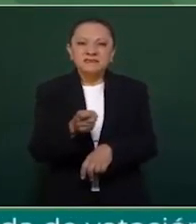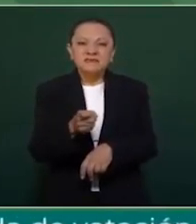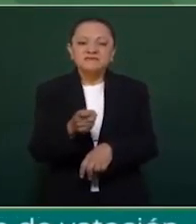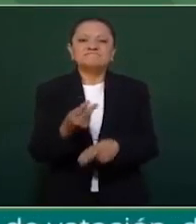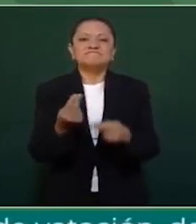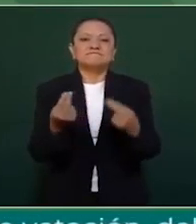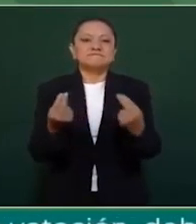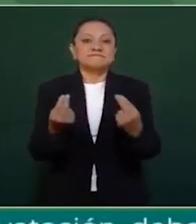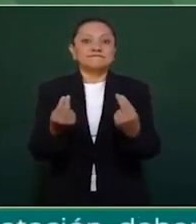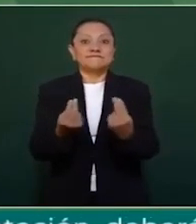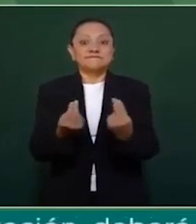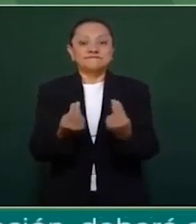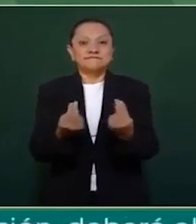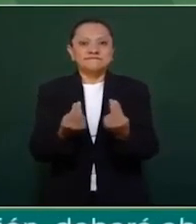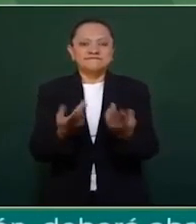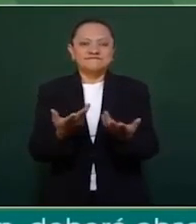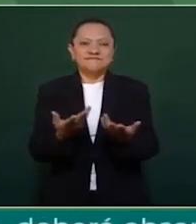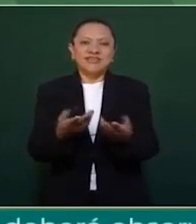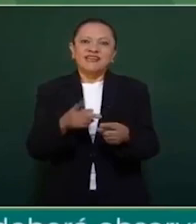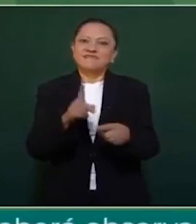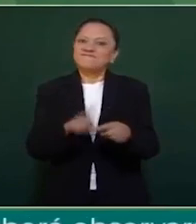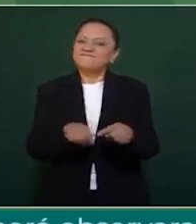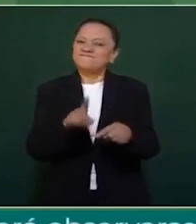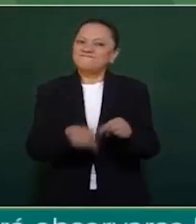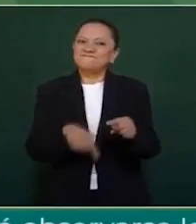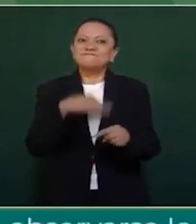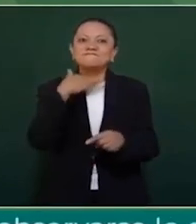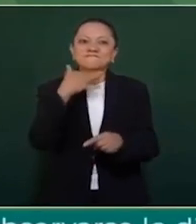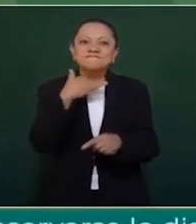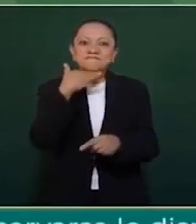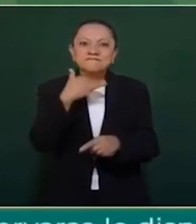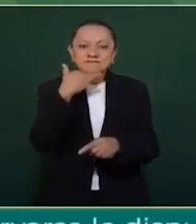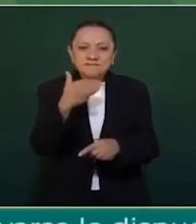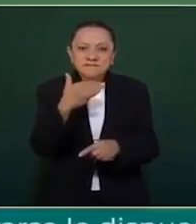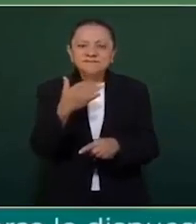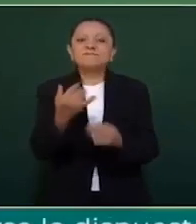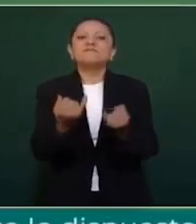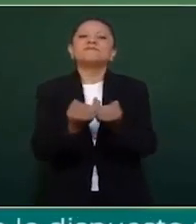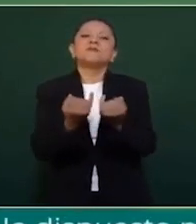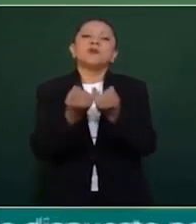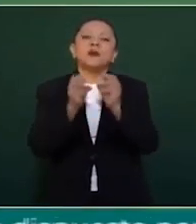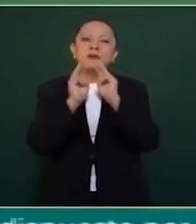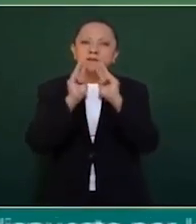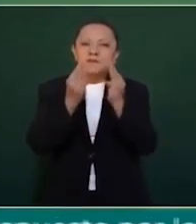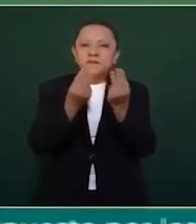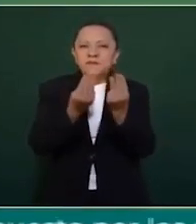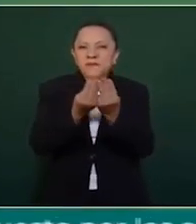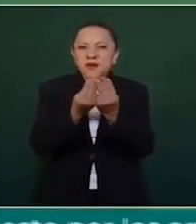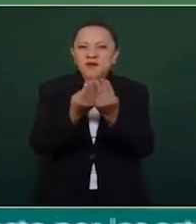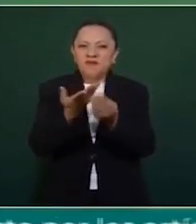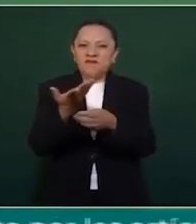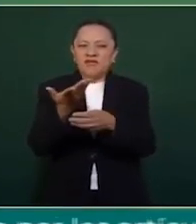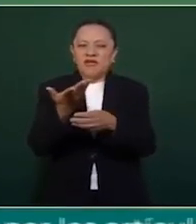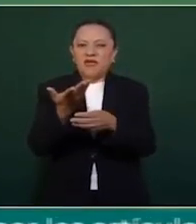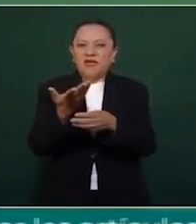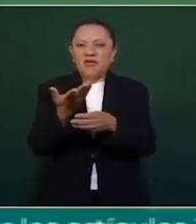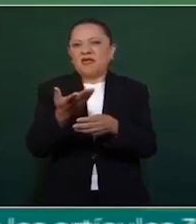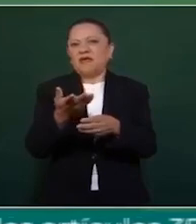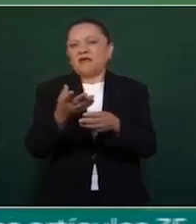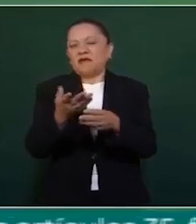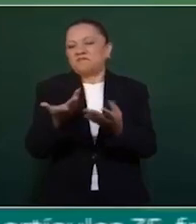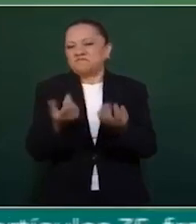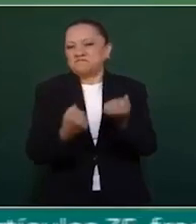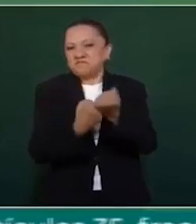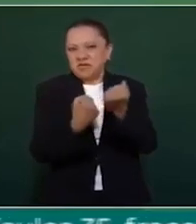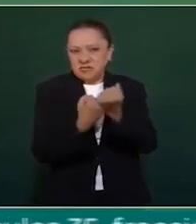la corrupción, tanto la delincuencia organizada como la delincuencia